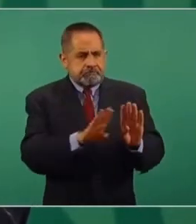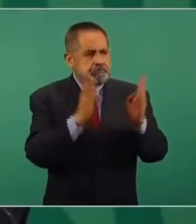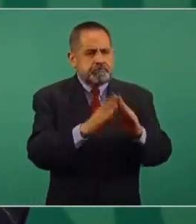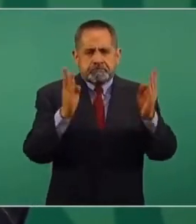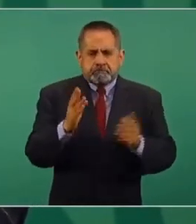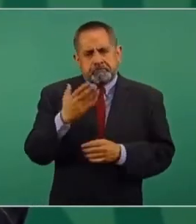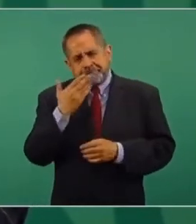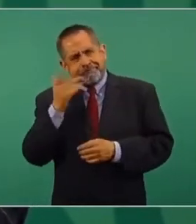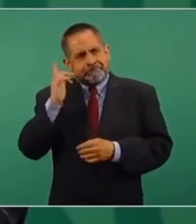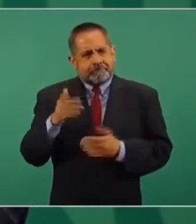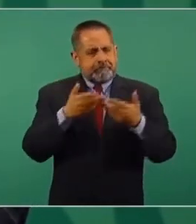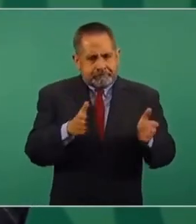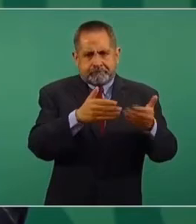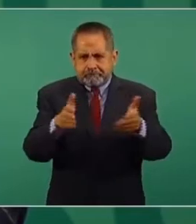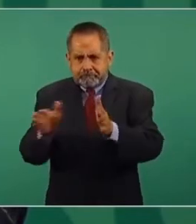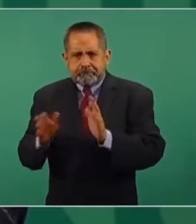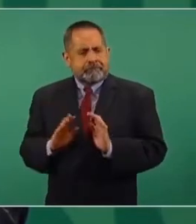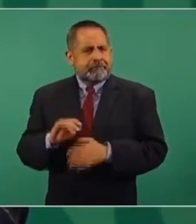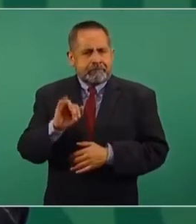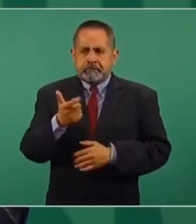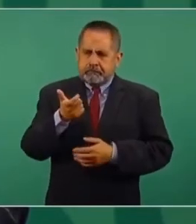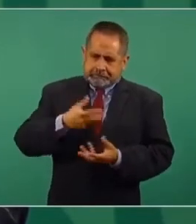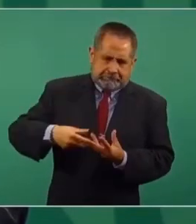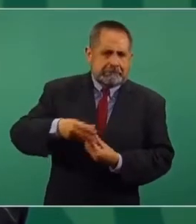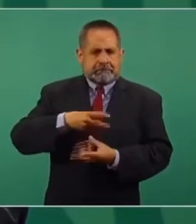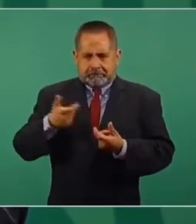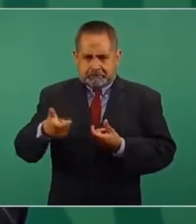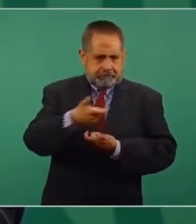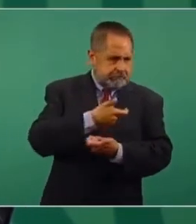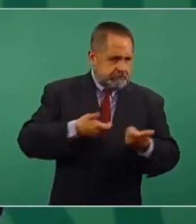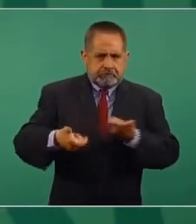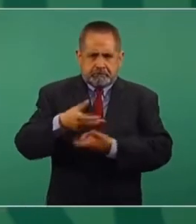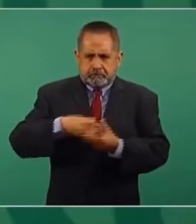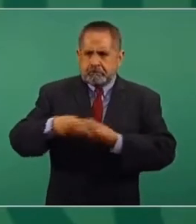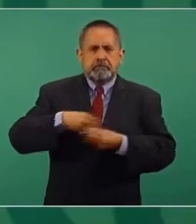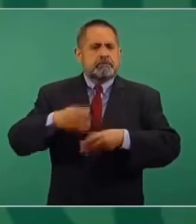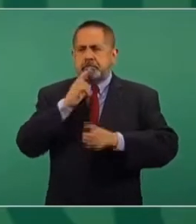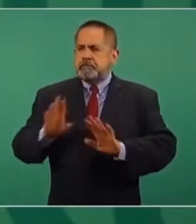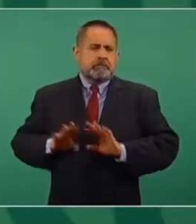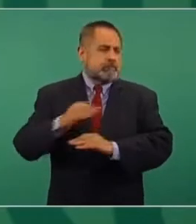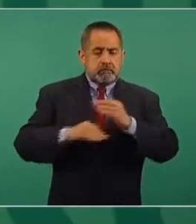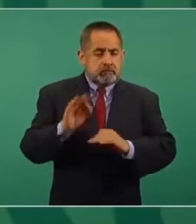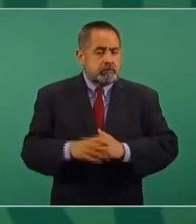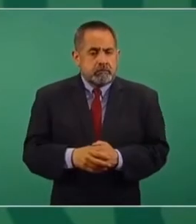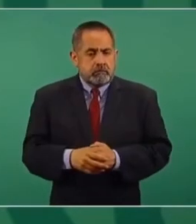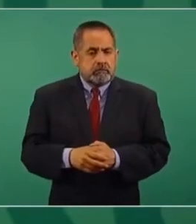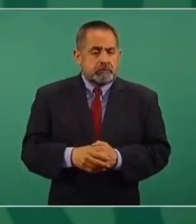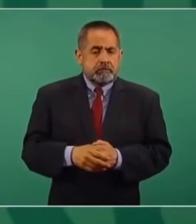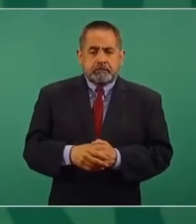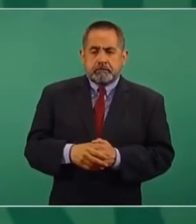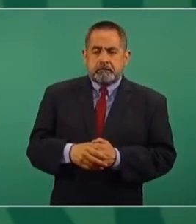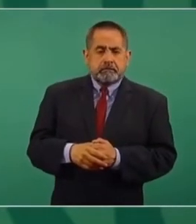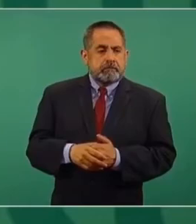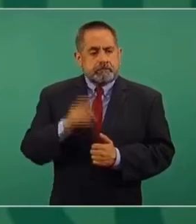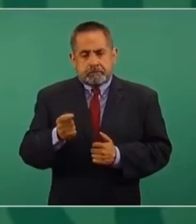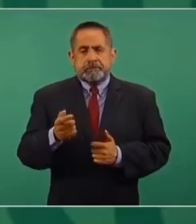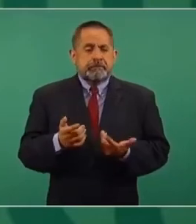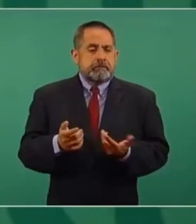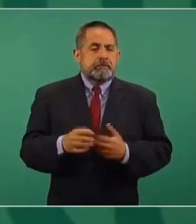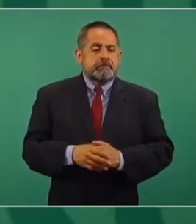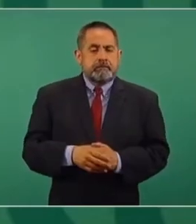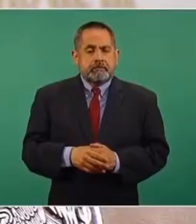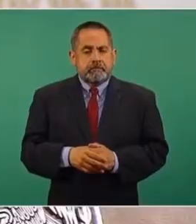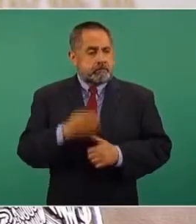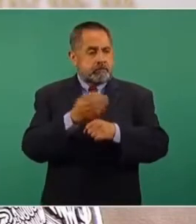que se reactive la economía en la medida de que va bajando la